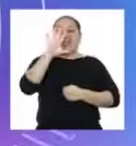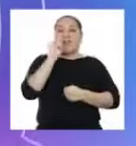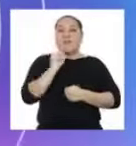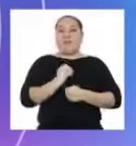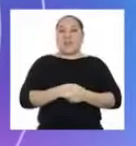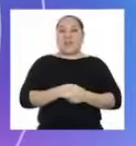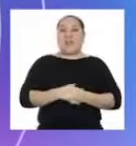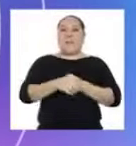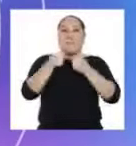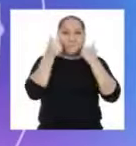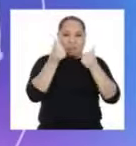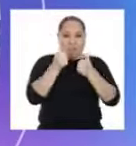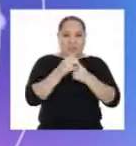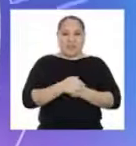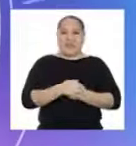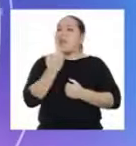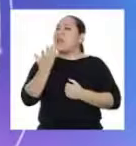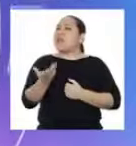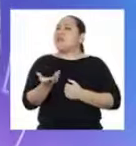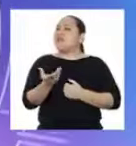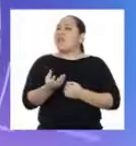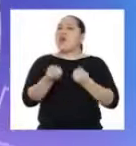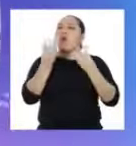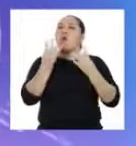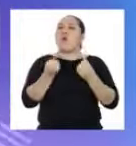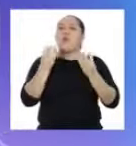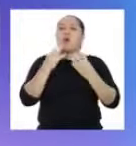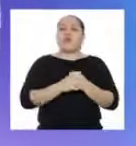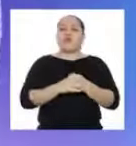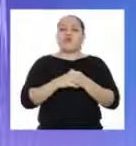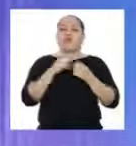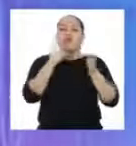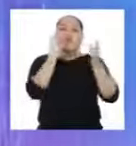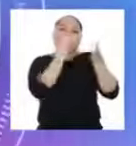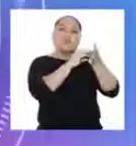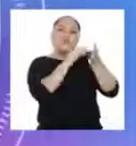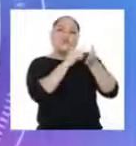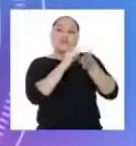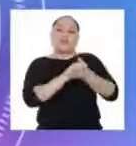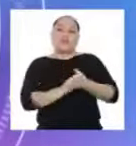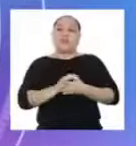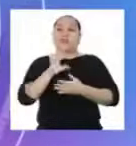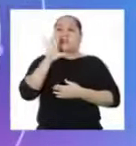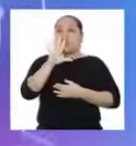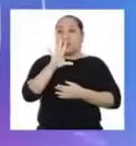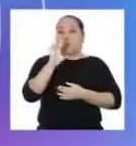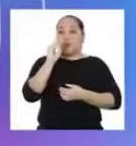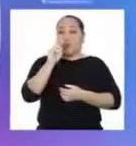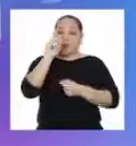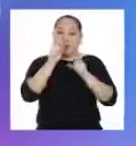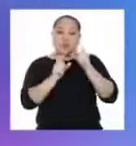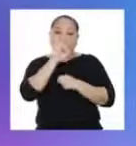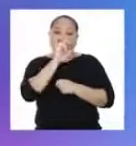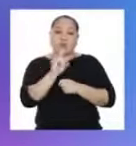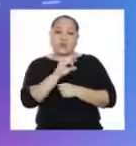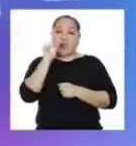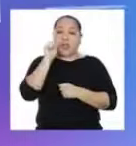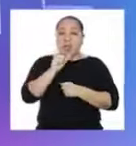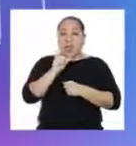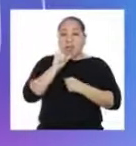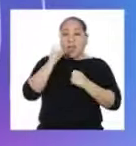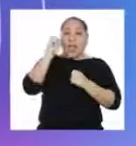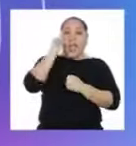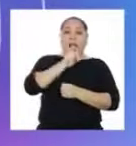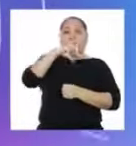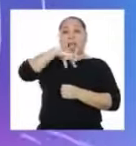¡Cincuenta! ¡Bien! Y eso, ¿a cuántos íconos equivaldría? Cincuenta personas prefieren usar